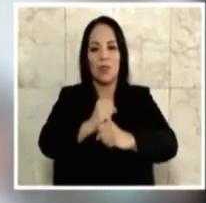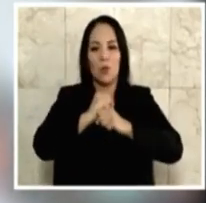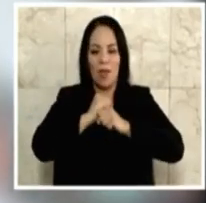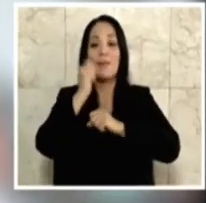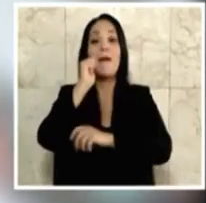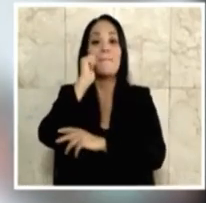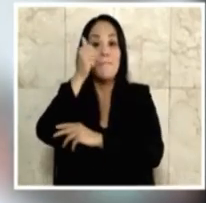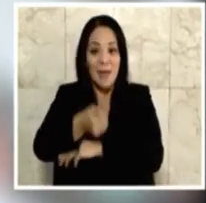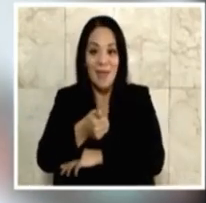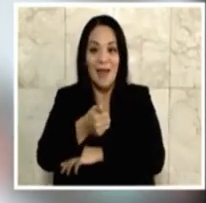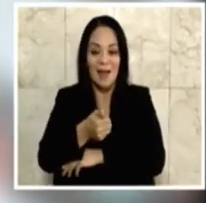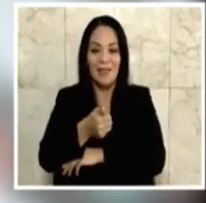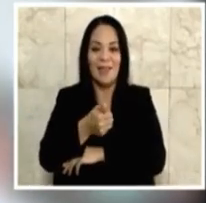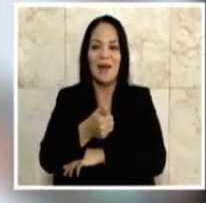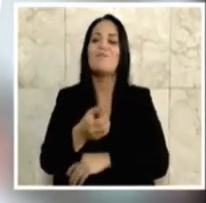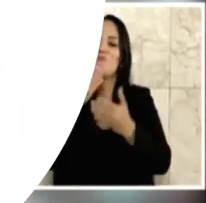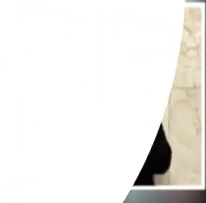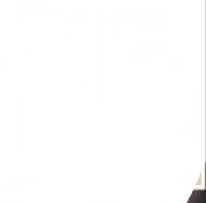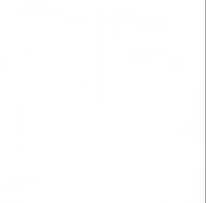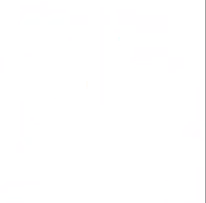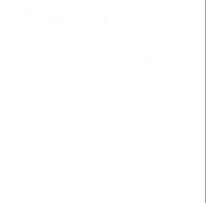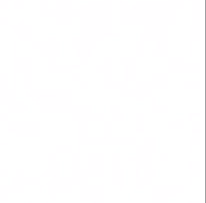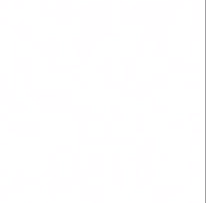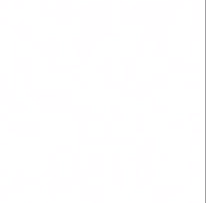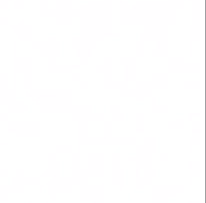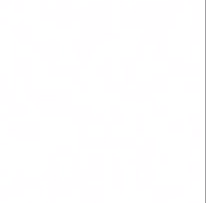mañana tendremos muy buenas noticias.